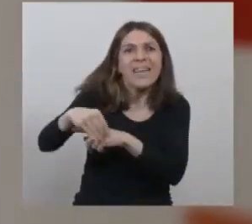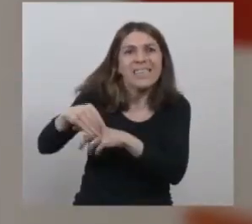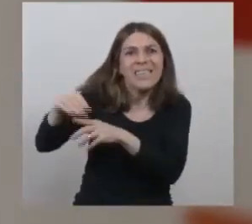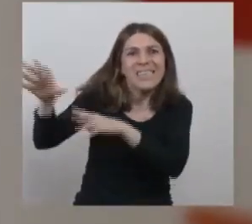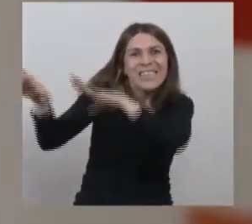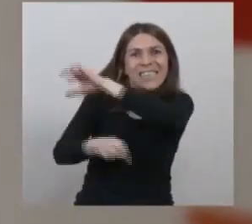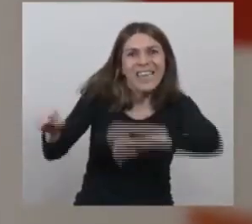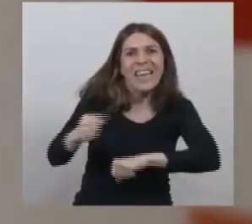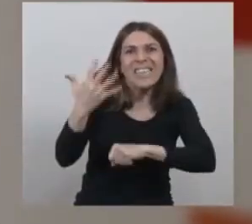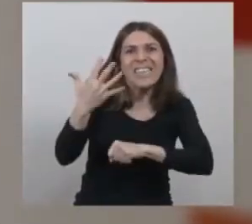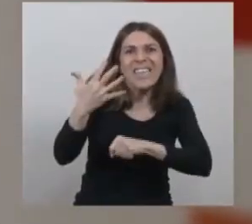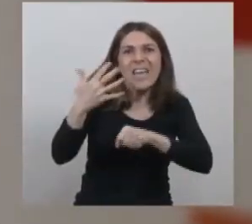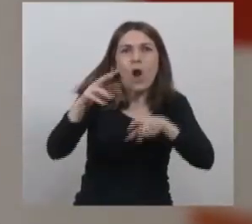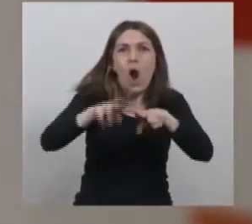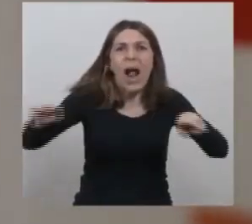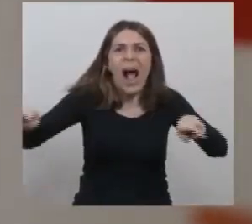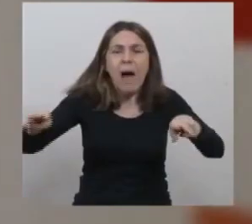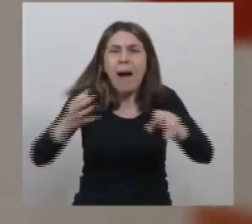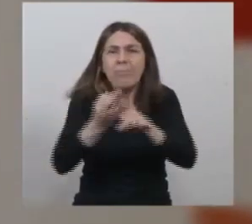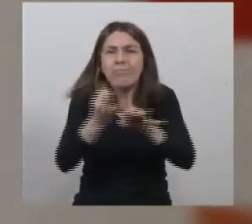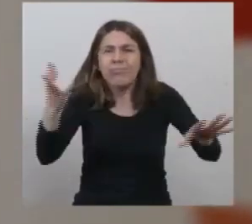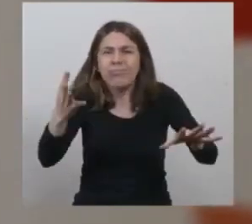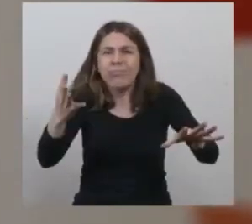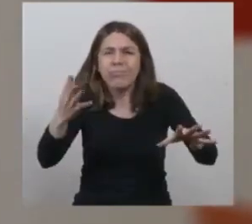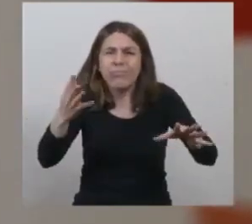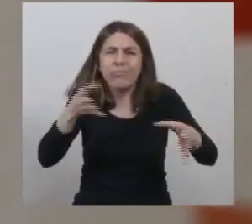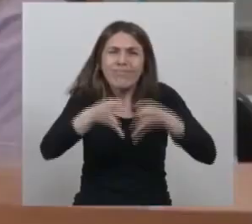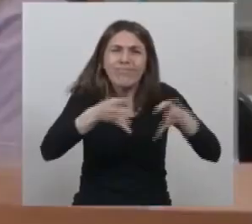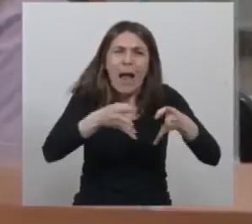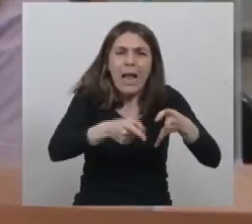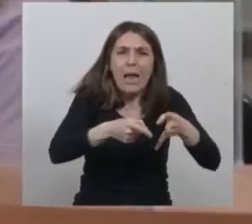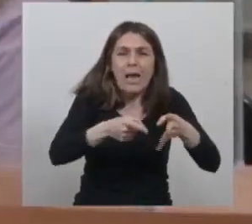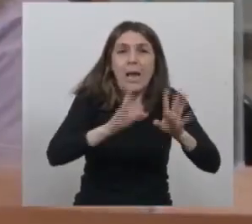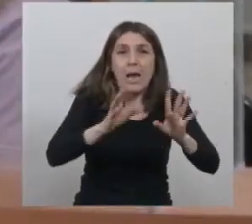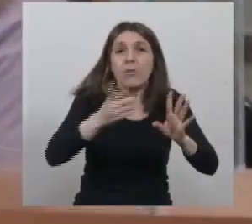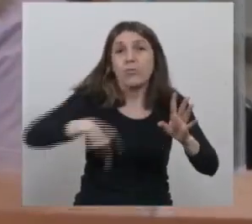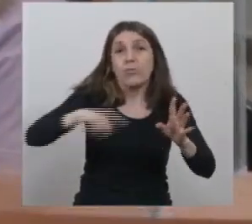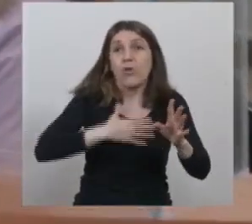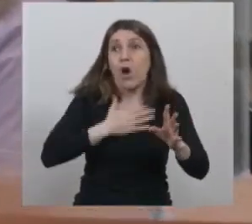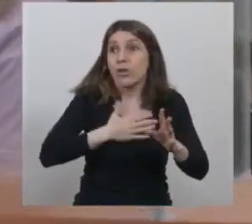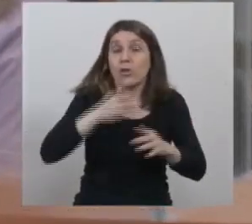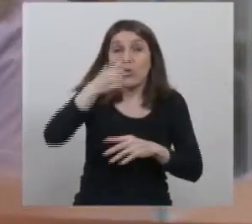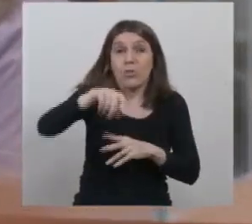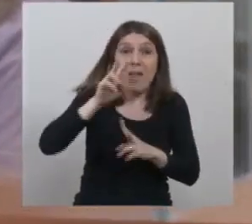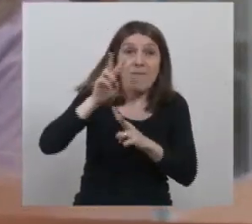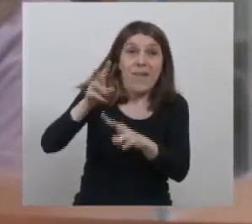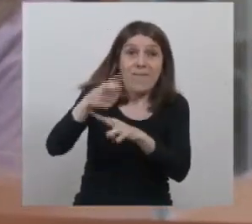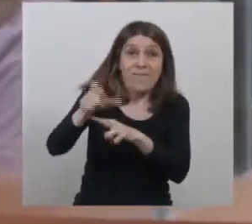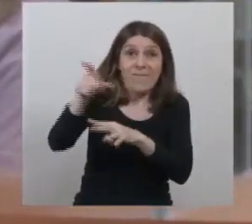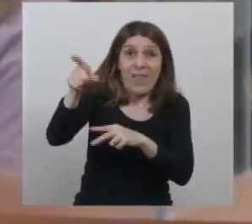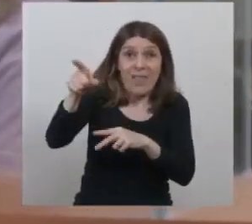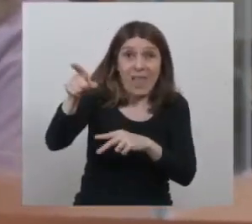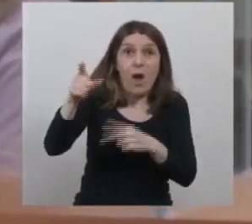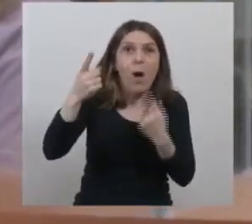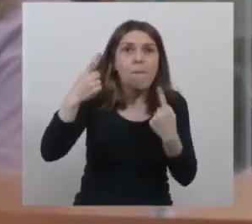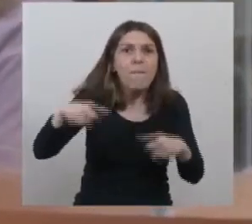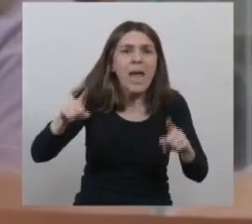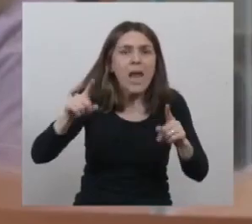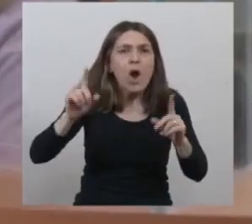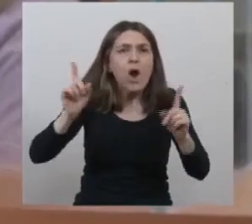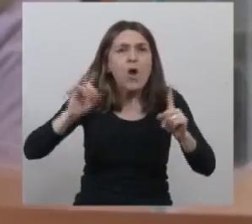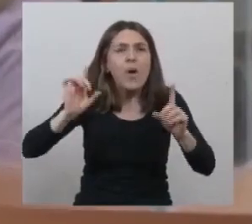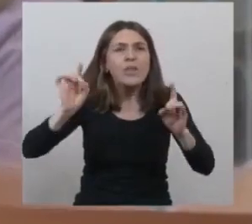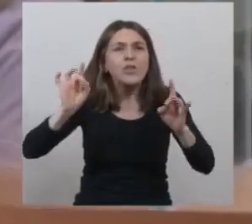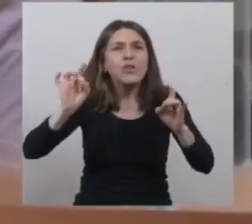de alta complejidad y realmente estamos muy contentos. Ustedes están viendo estas imágenes. Pero no solamente